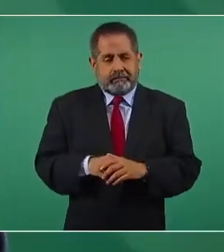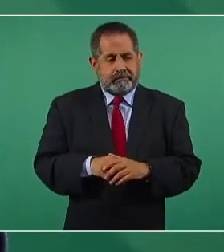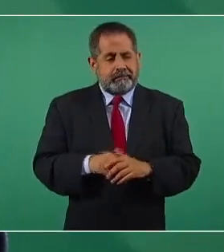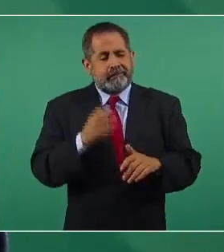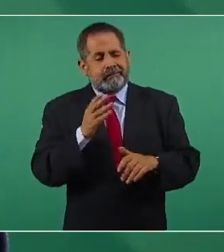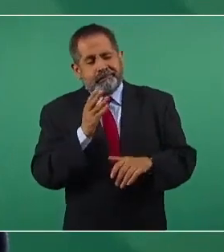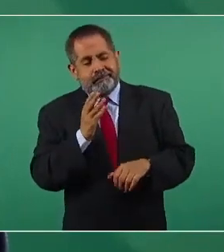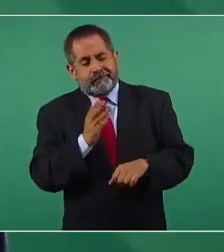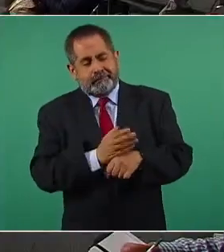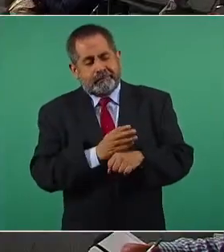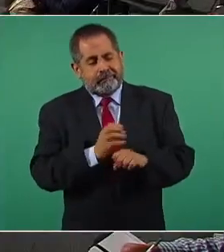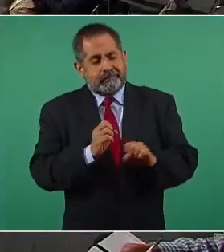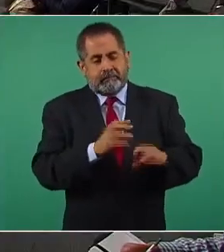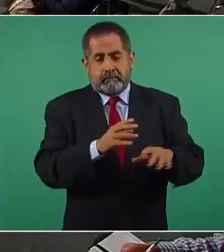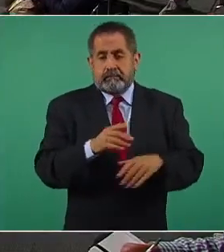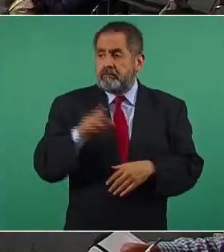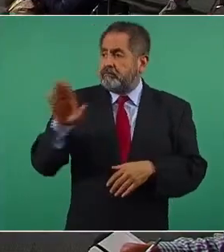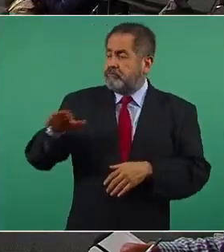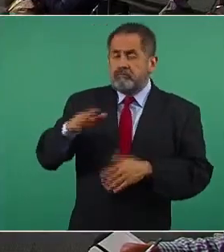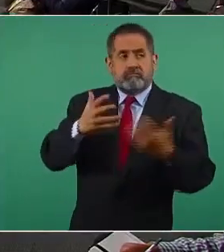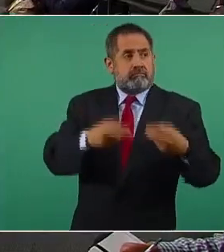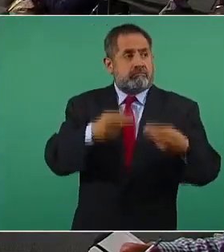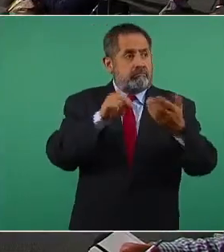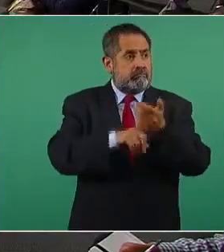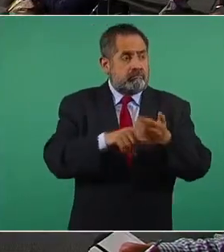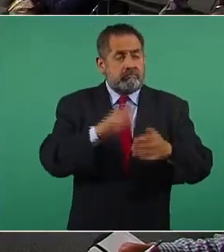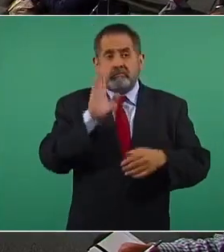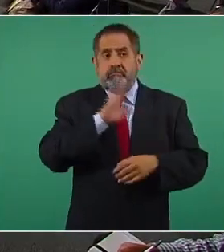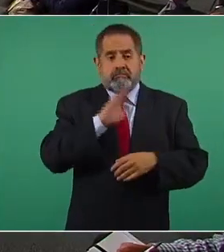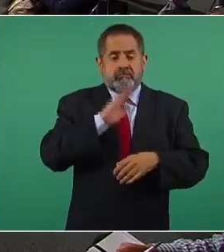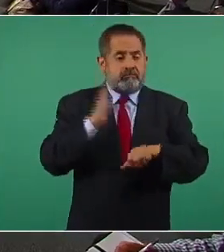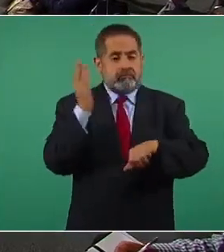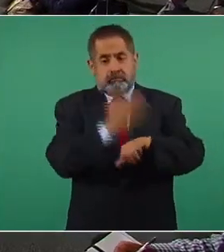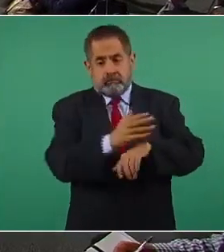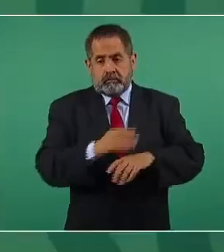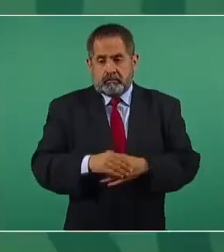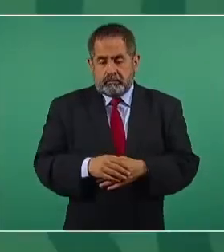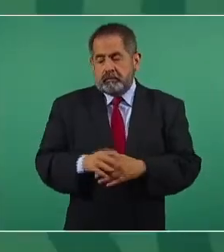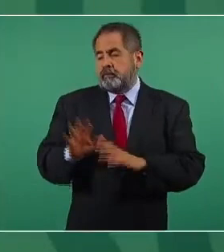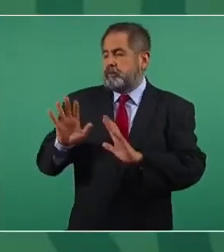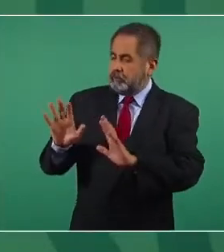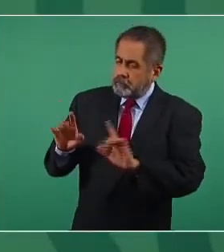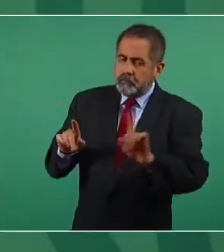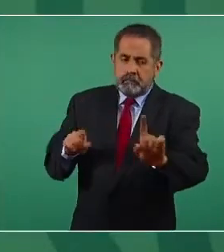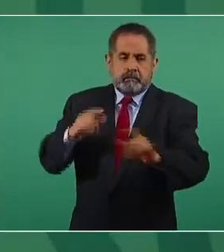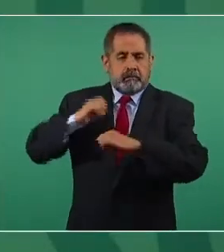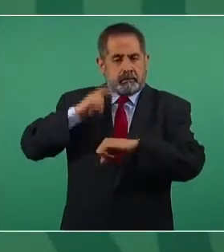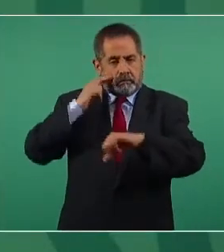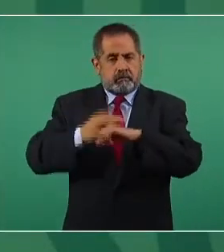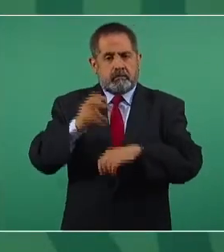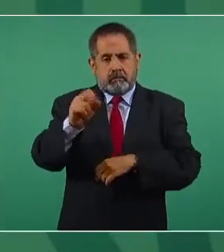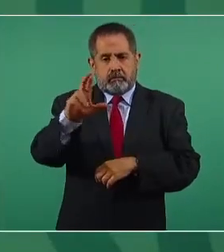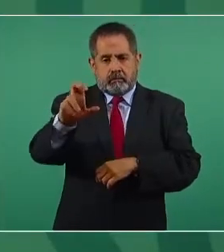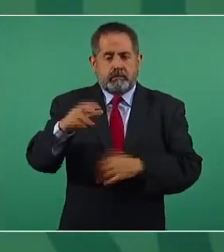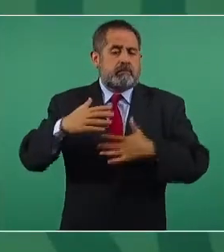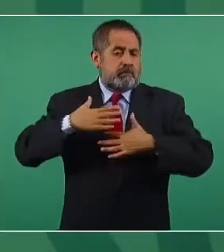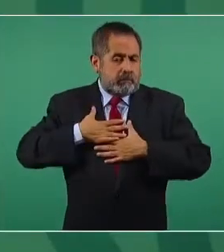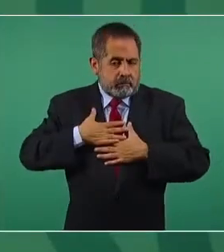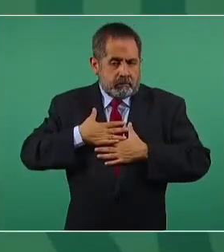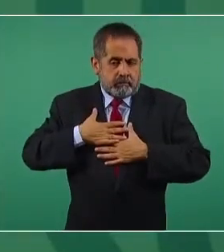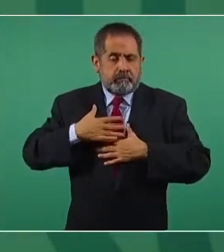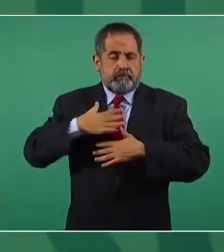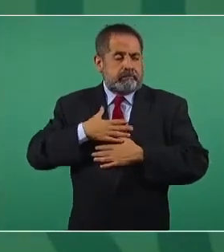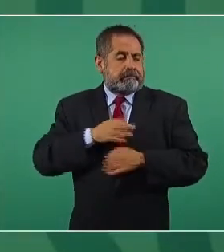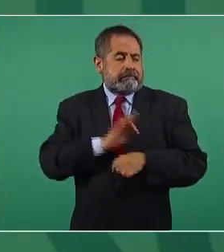Entonces, ¿se va a sancionar a las empresas que construyeron este tramo? Eso lo va a ver la autoridad, pero nosotros no somos